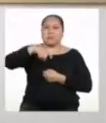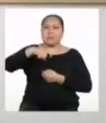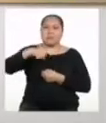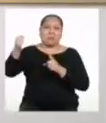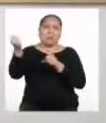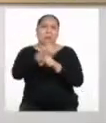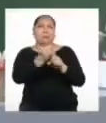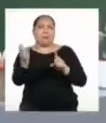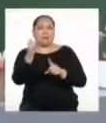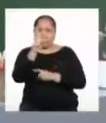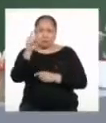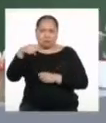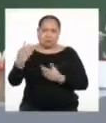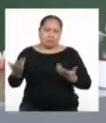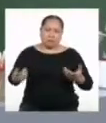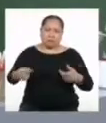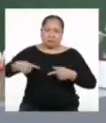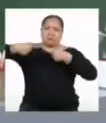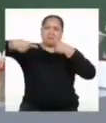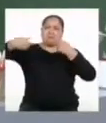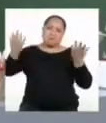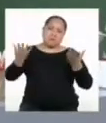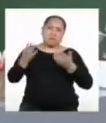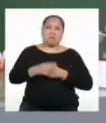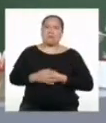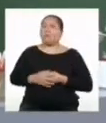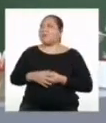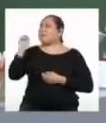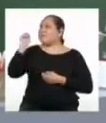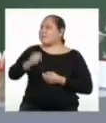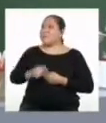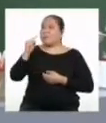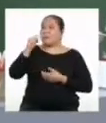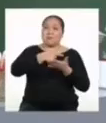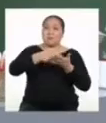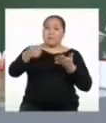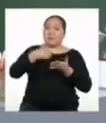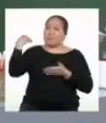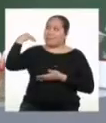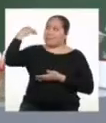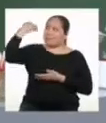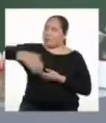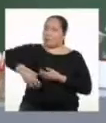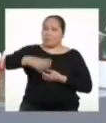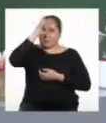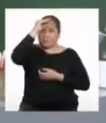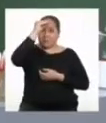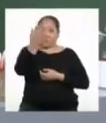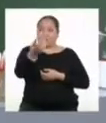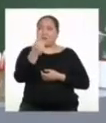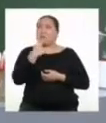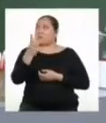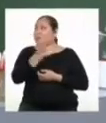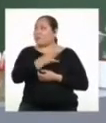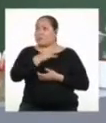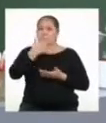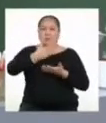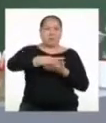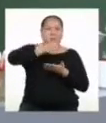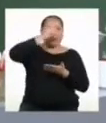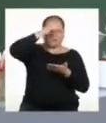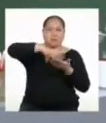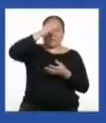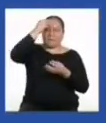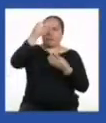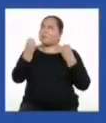necesariamente violento. Tal cual, profesora Felicitas. Estas semanas, con las chicas y chicos de cuarto de secundaria, hemos estado aprendiendo